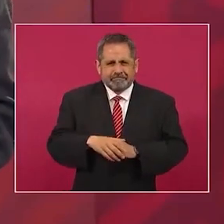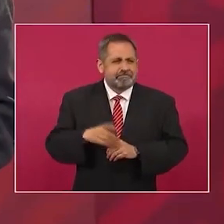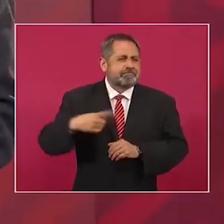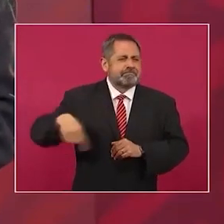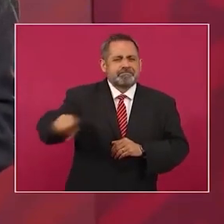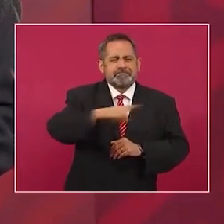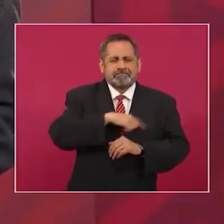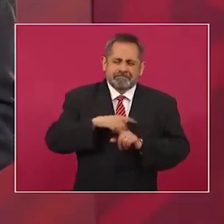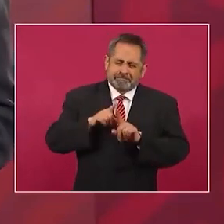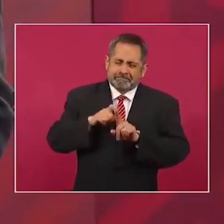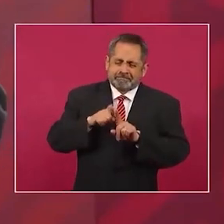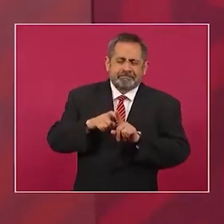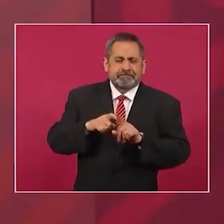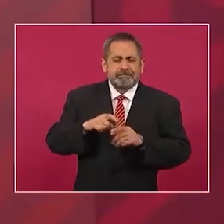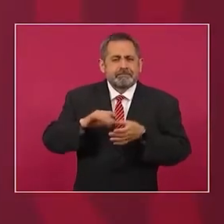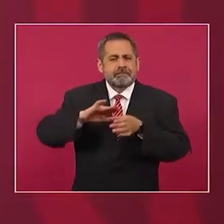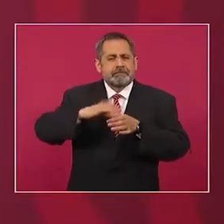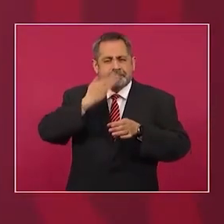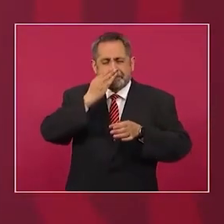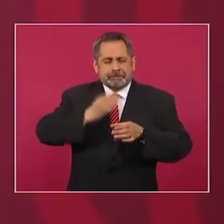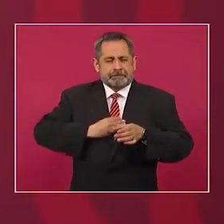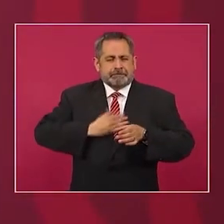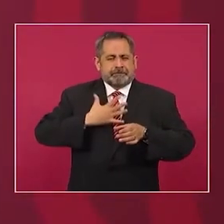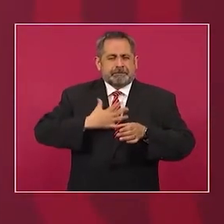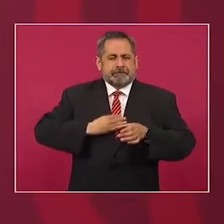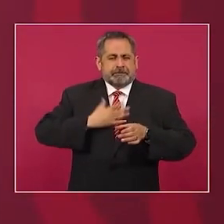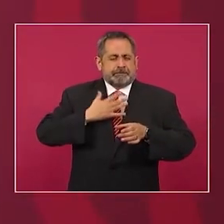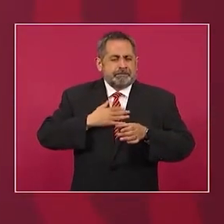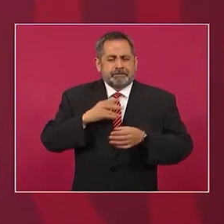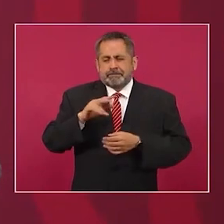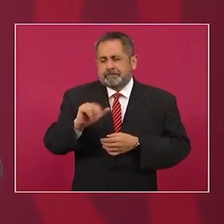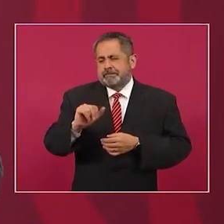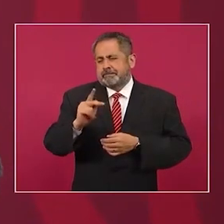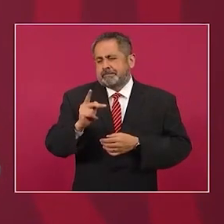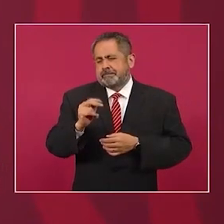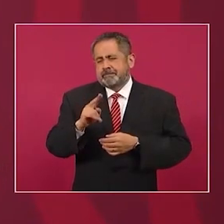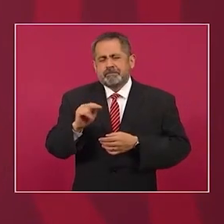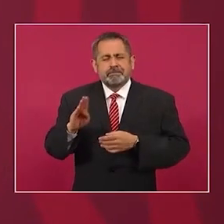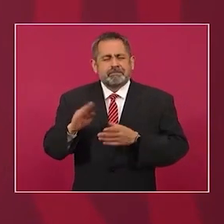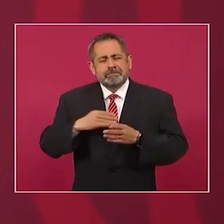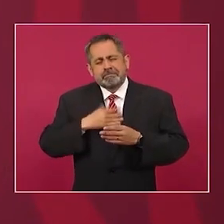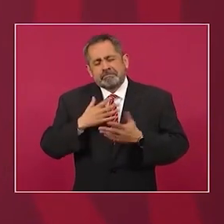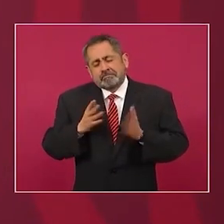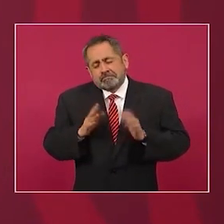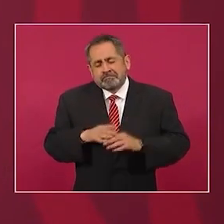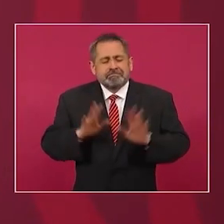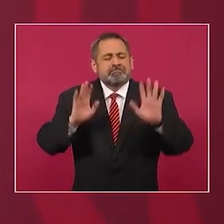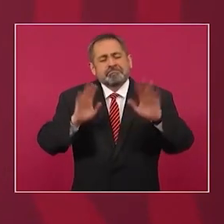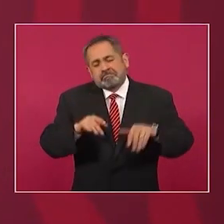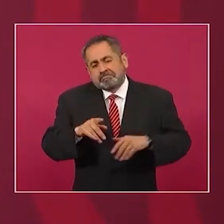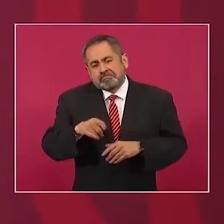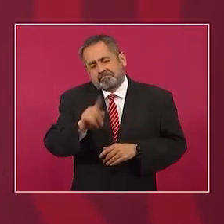del vaporrú, pero ayuda,